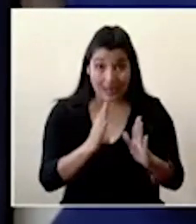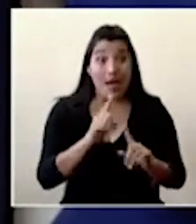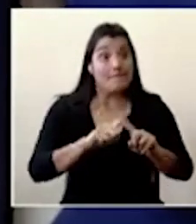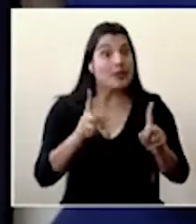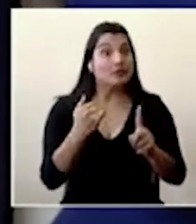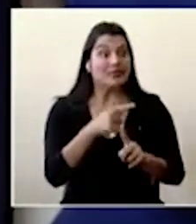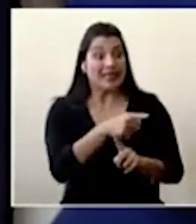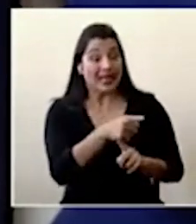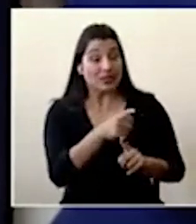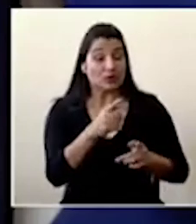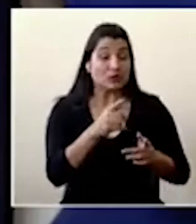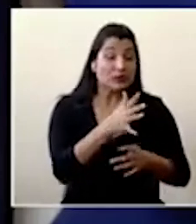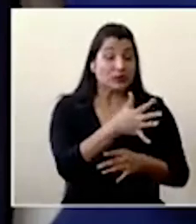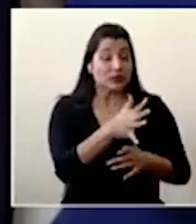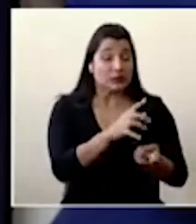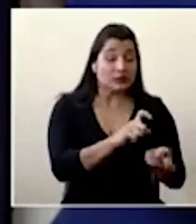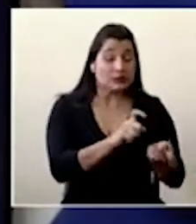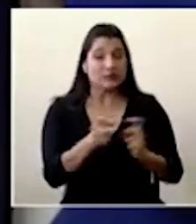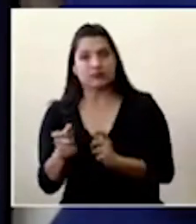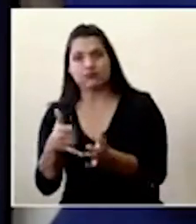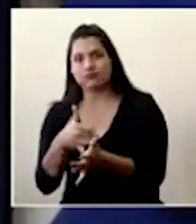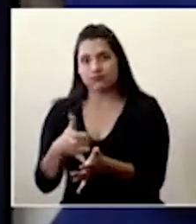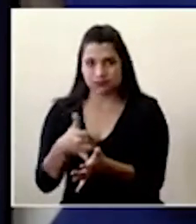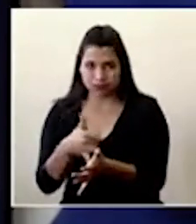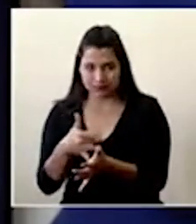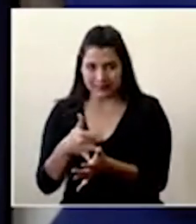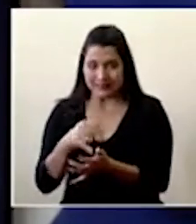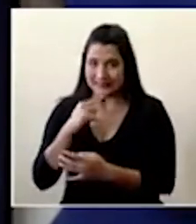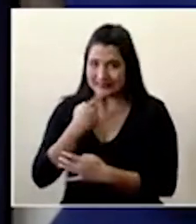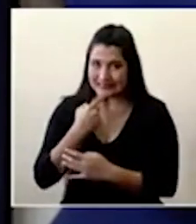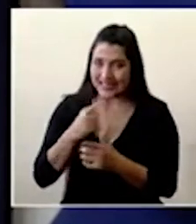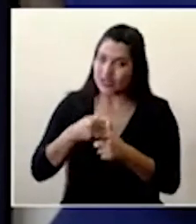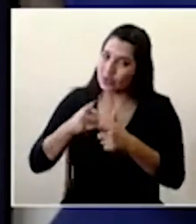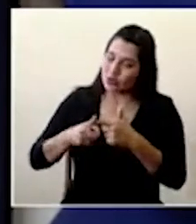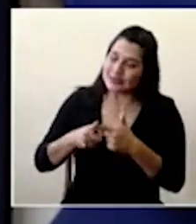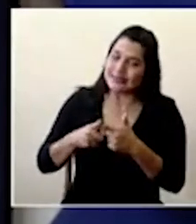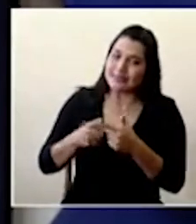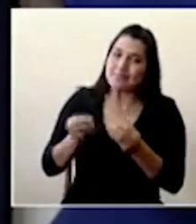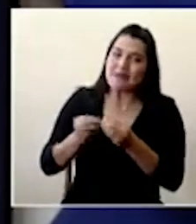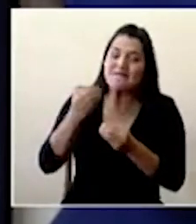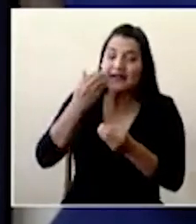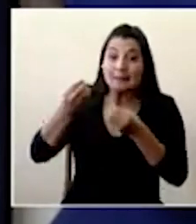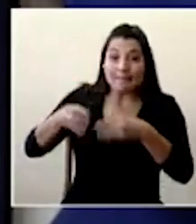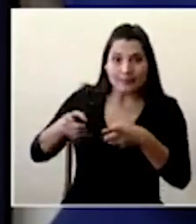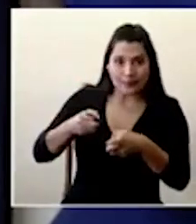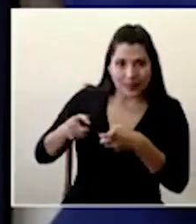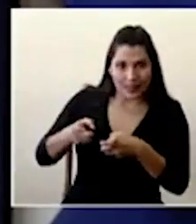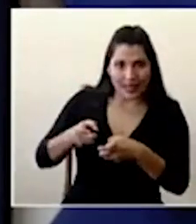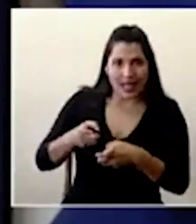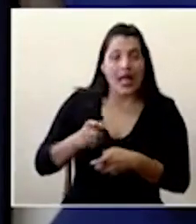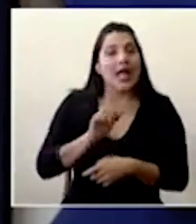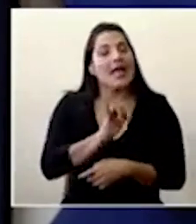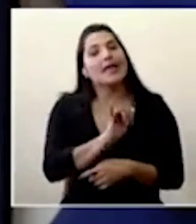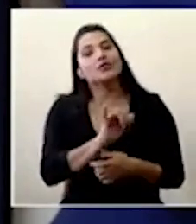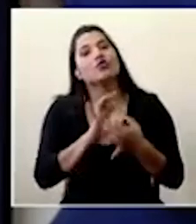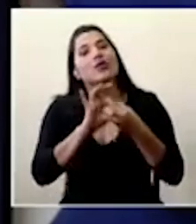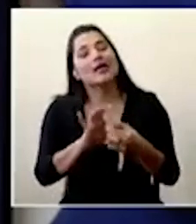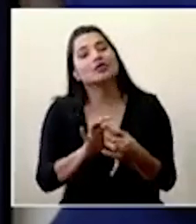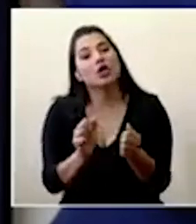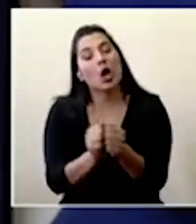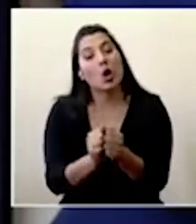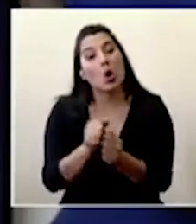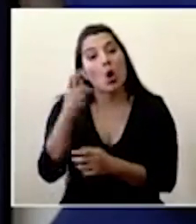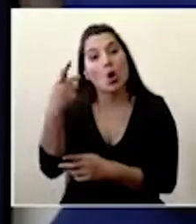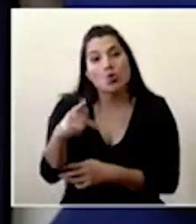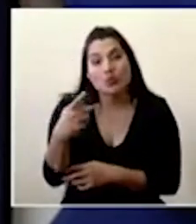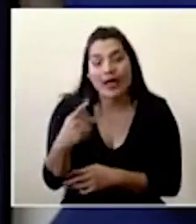muchos de ellos evolucionan a síntomas severos y eso tiene factores de riesgo con con todo lo que ya hemos